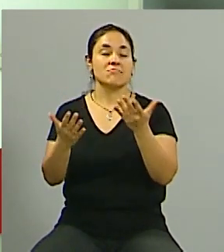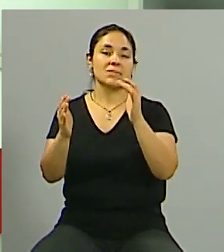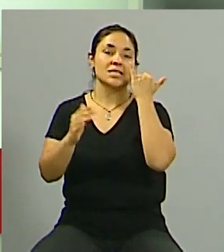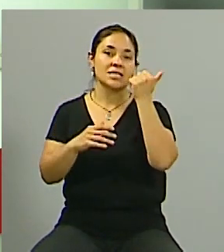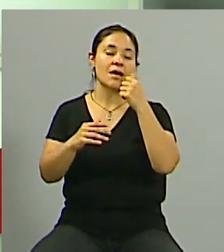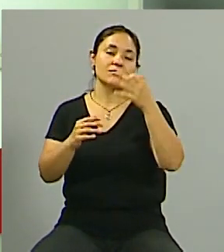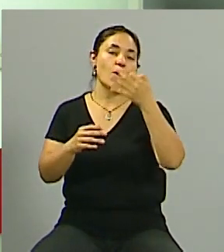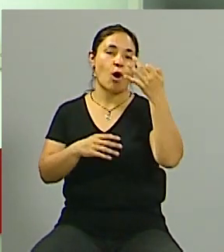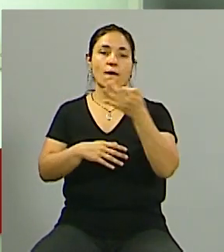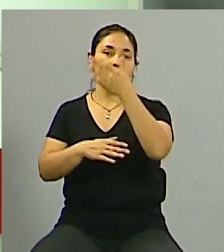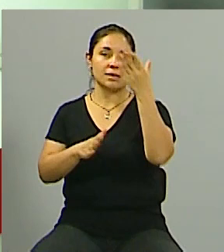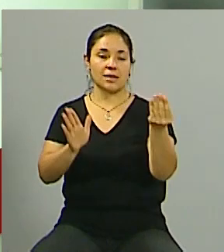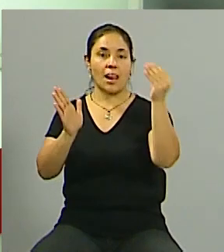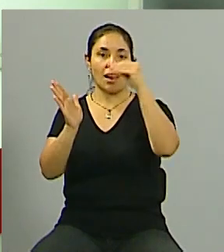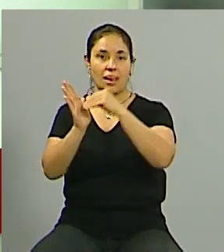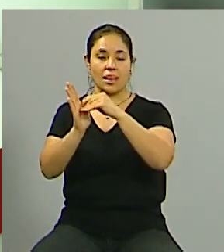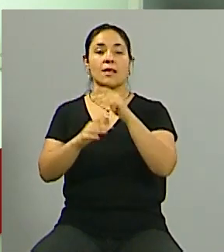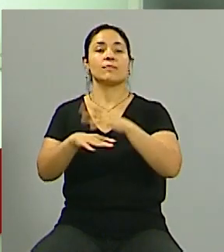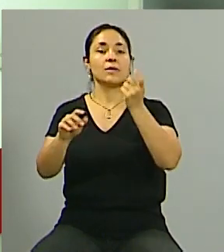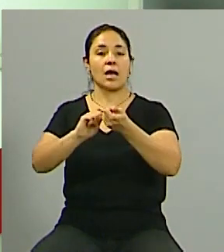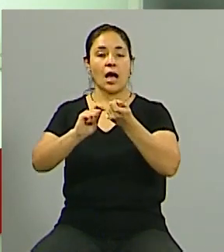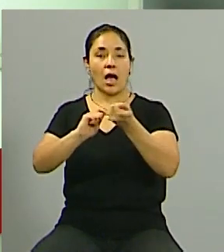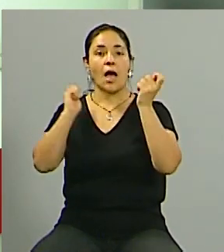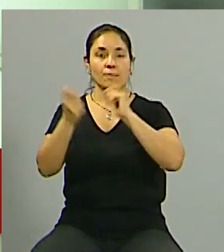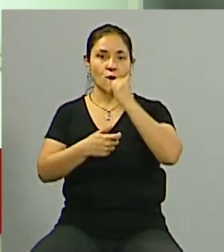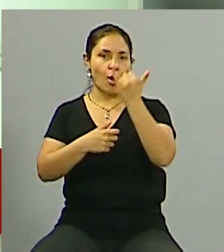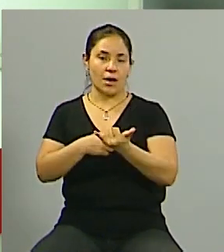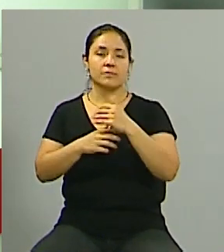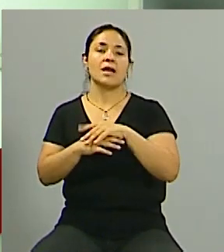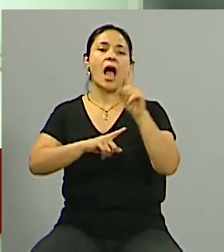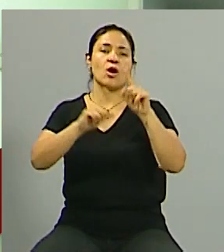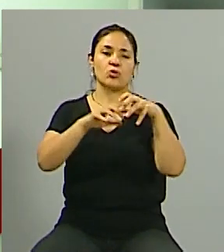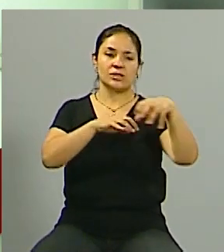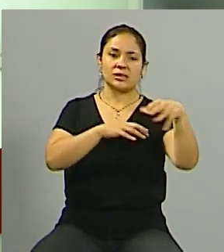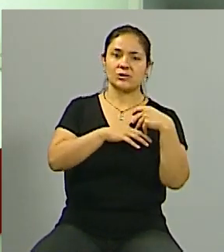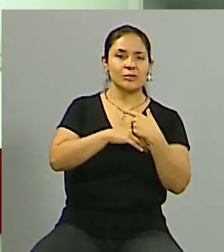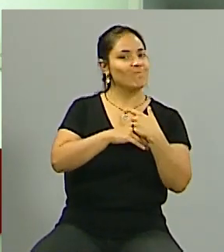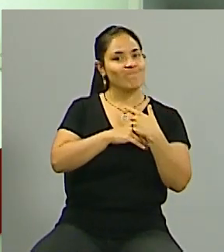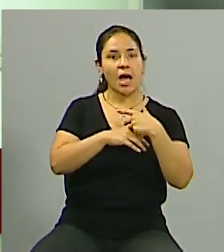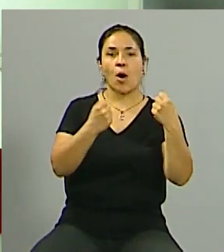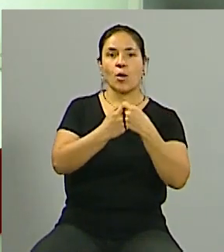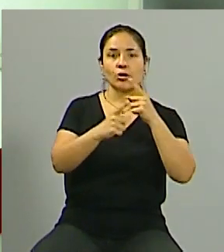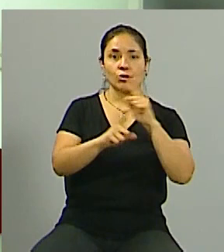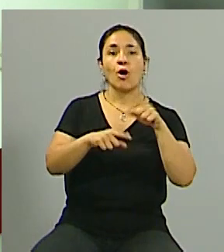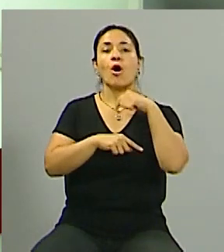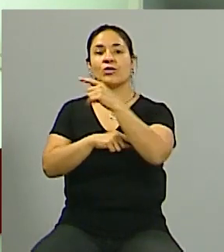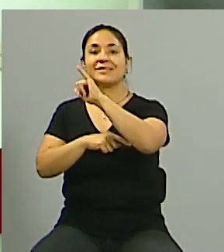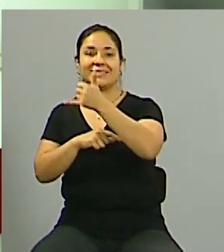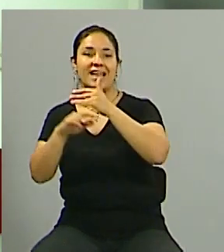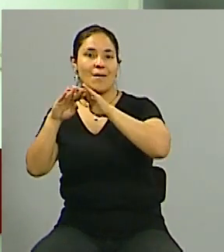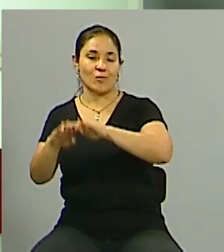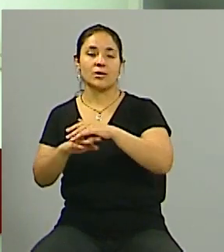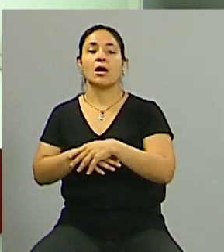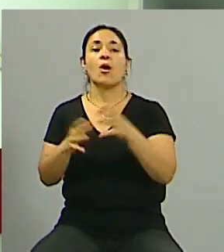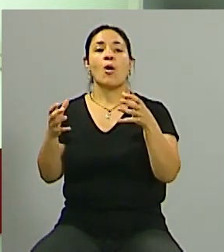esta ley que tiene cambios y que ha generado resistencia a algunos sectores pero obviamente el apoyo de otros. Lo vamos a hablar con Romina Ríos de la ONG